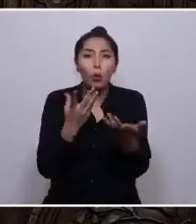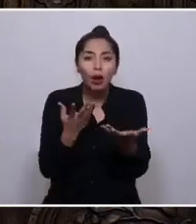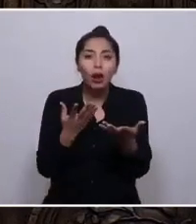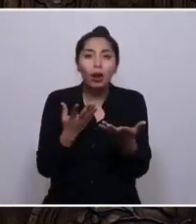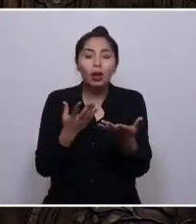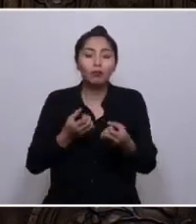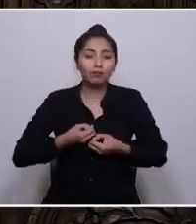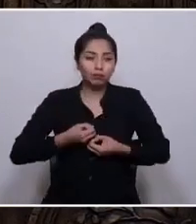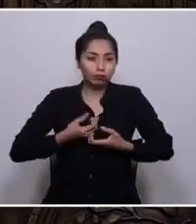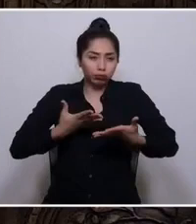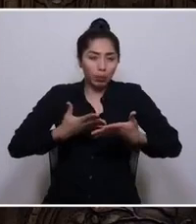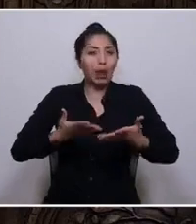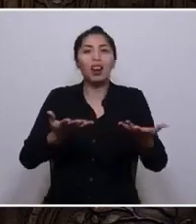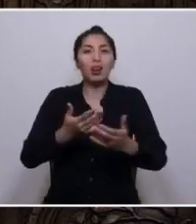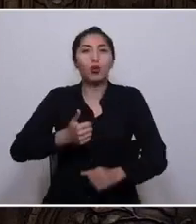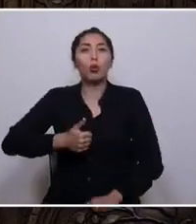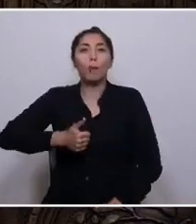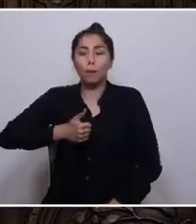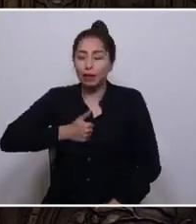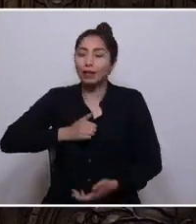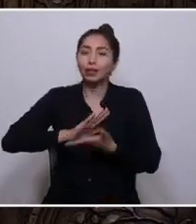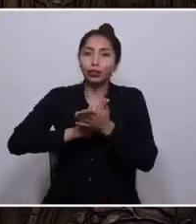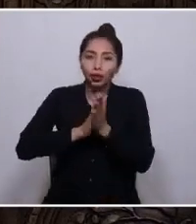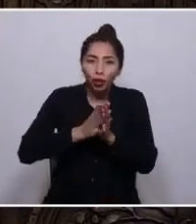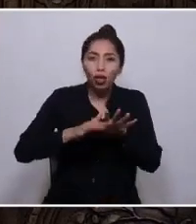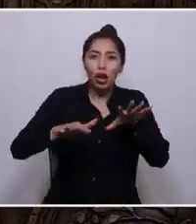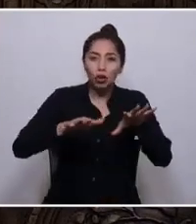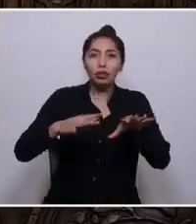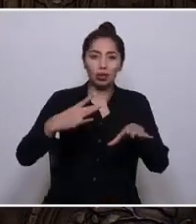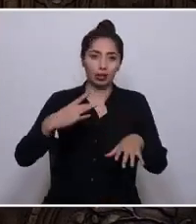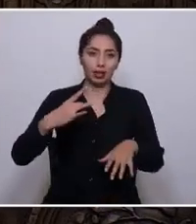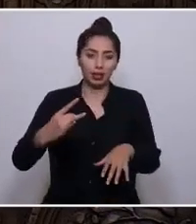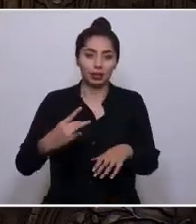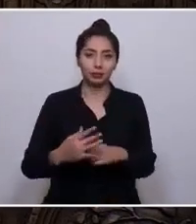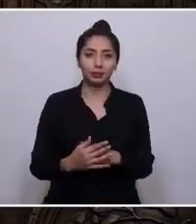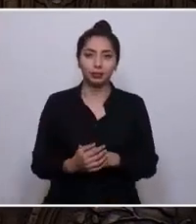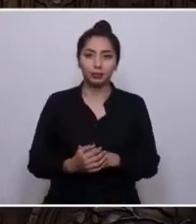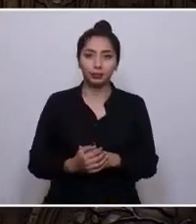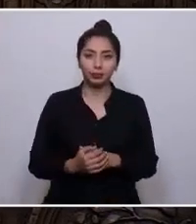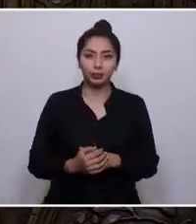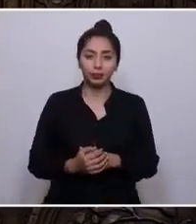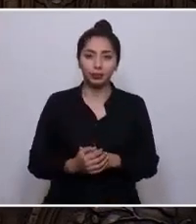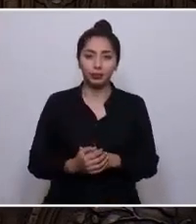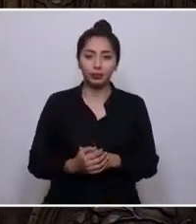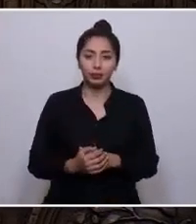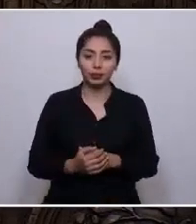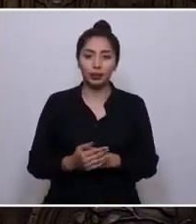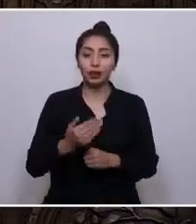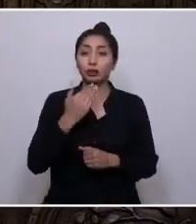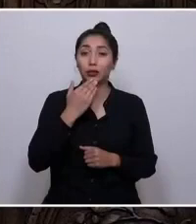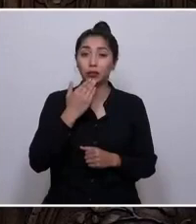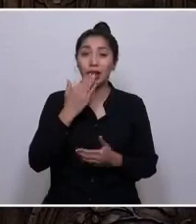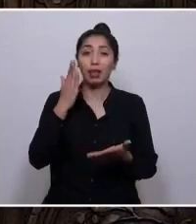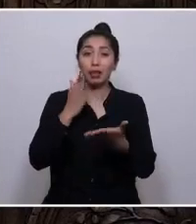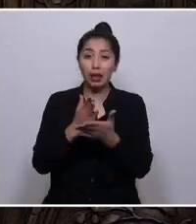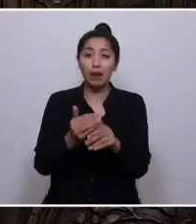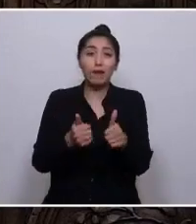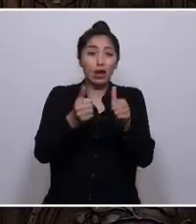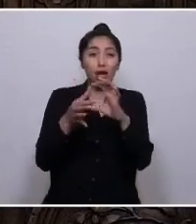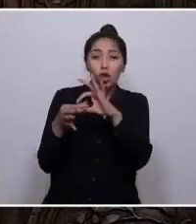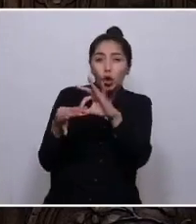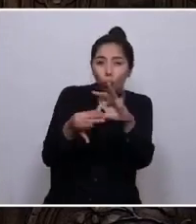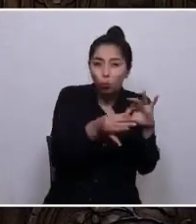cumplir aquello para lo cual fueron elegidos. Pero nuestro encuentro debe ser el bien común, el escuchar al Chile